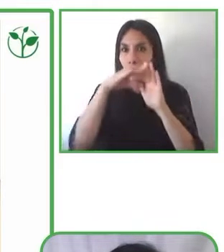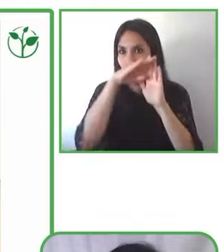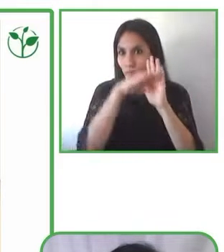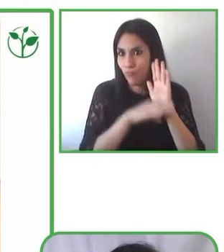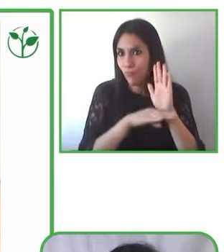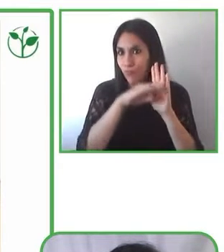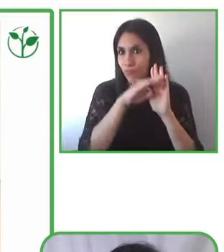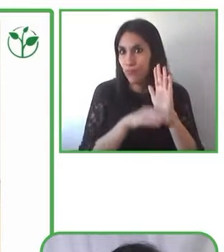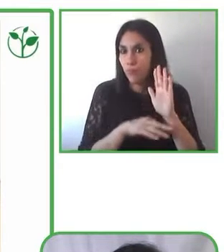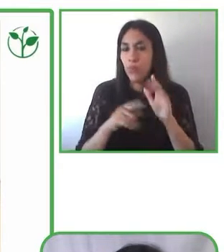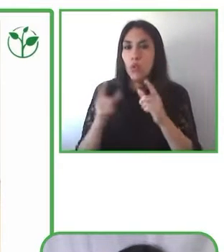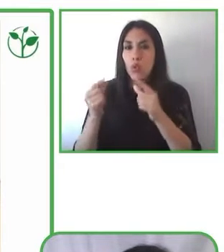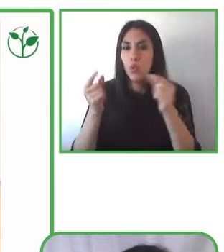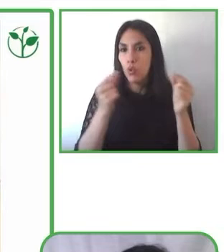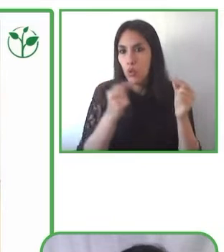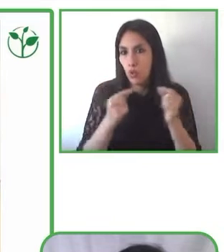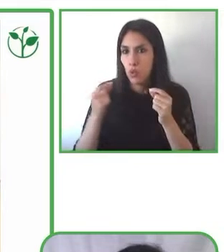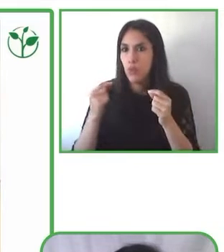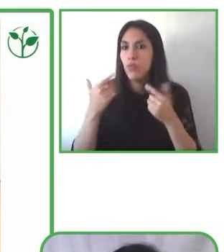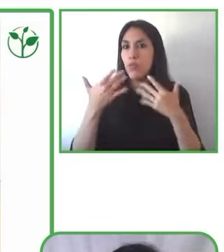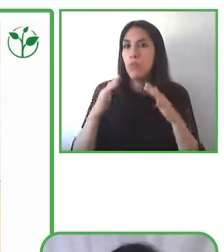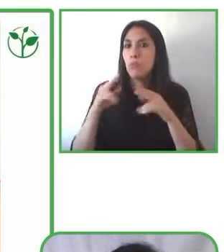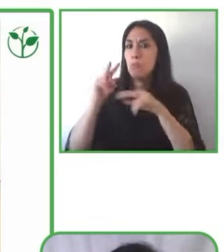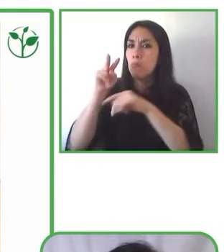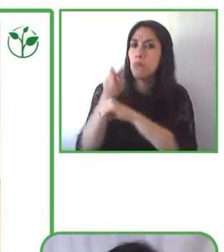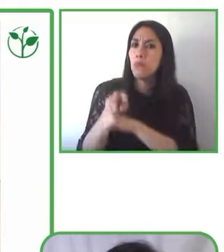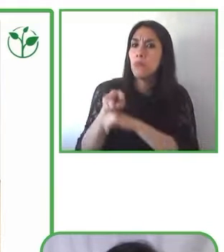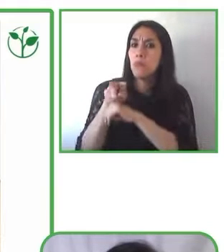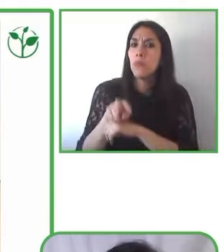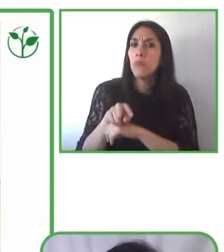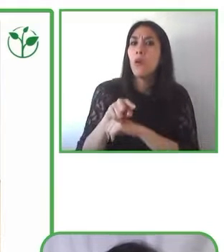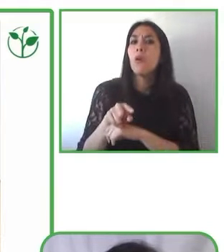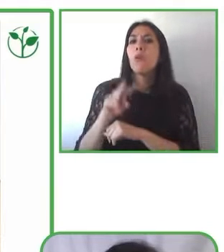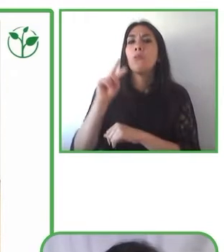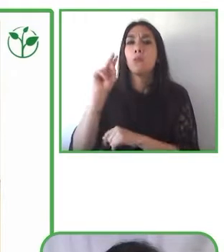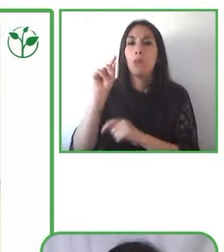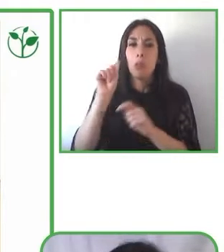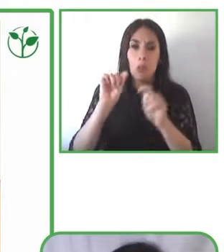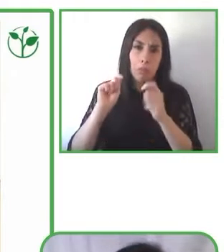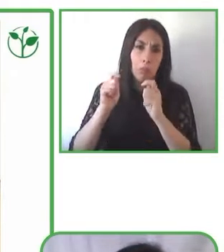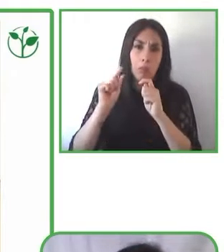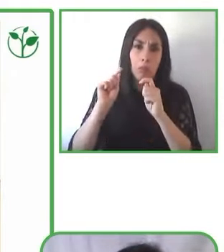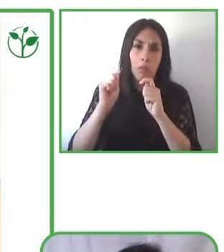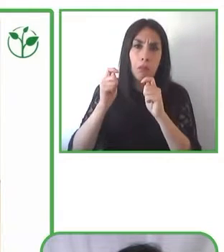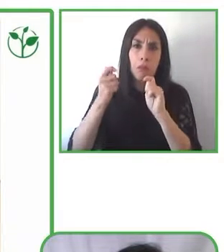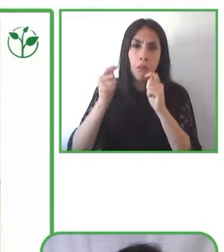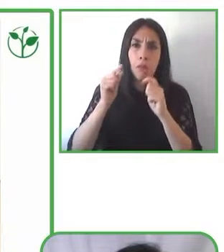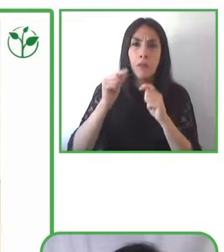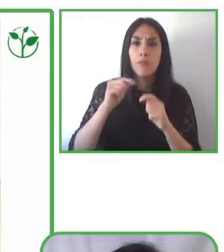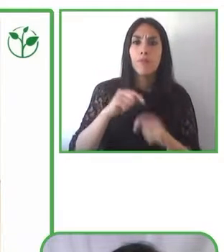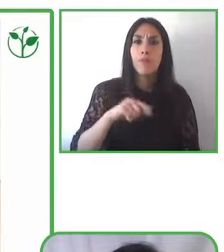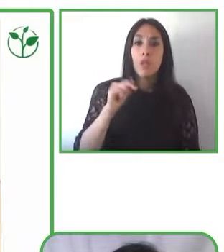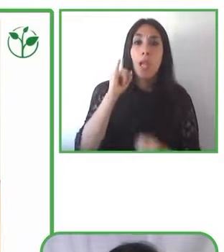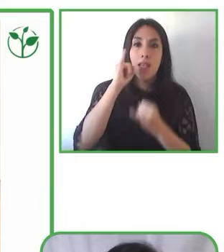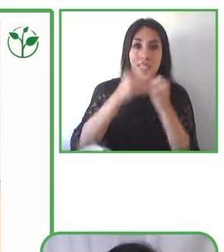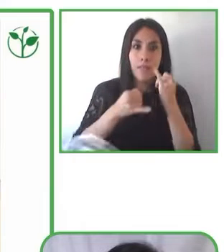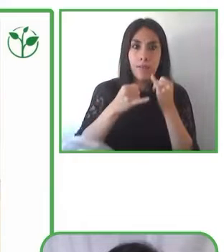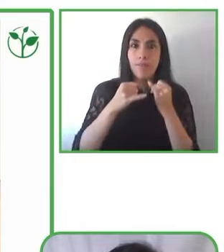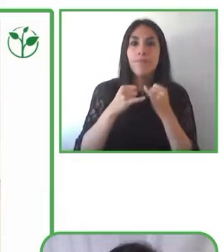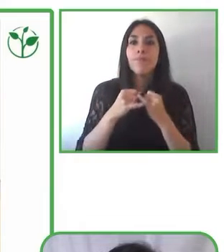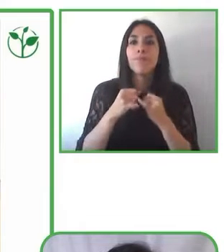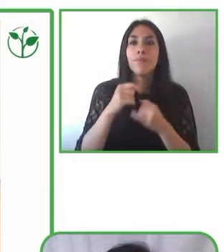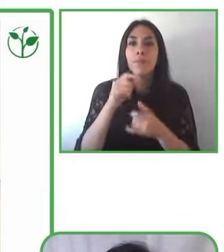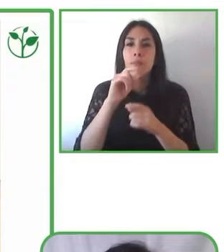a estas necesidades. Y por último, hacemos un ejercicio de diseño muy importante en donde los alumnos parten de